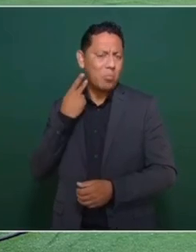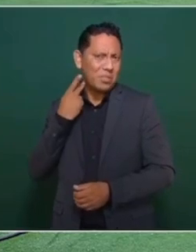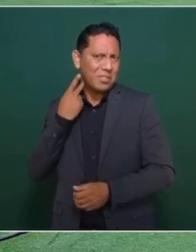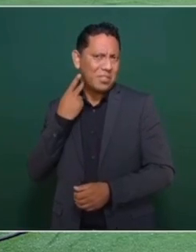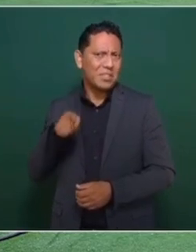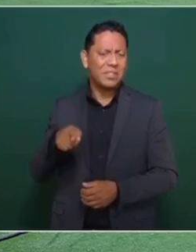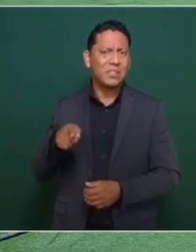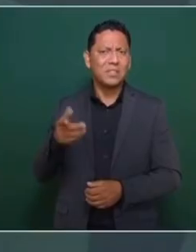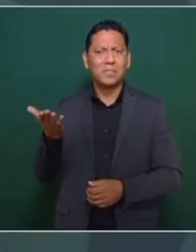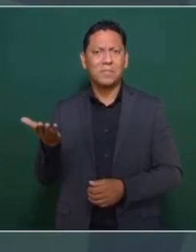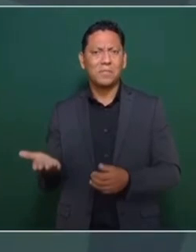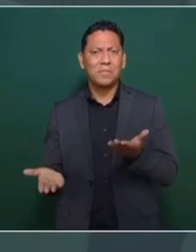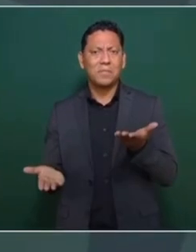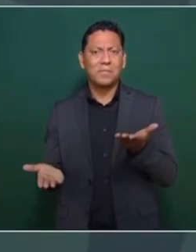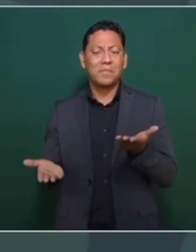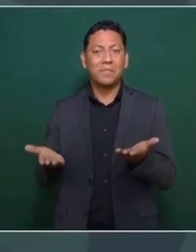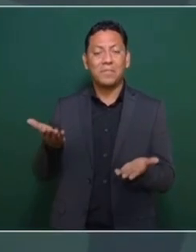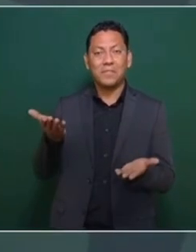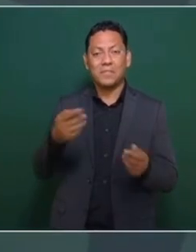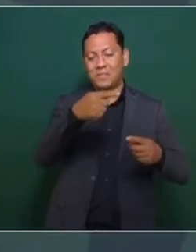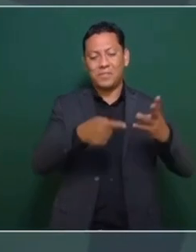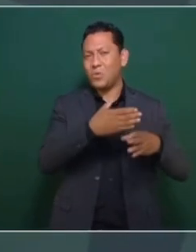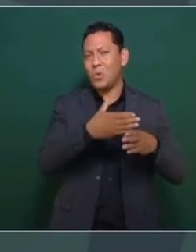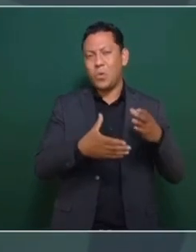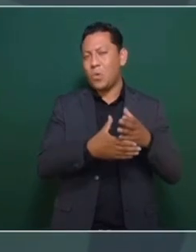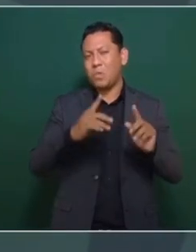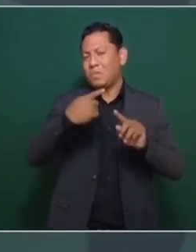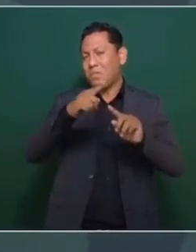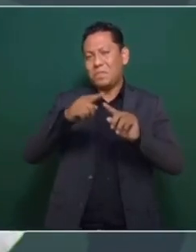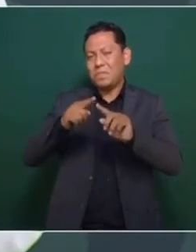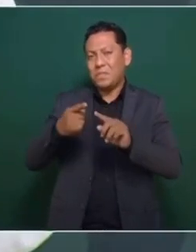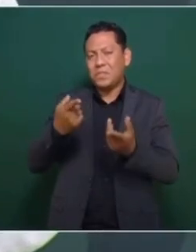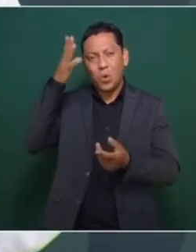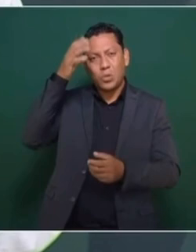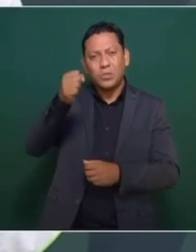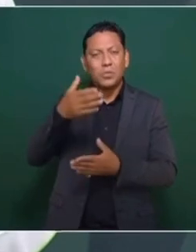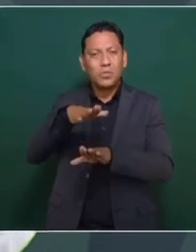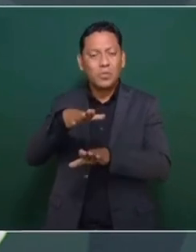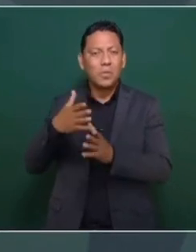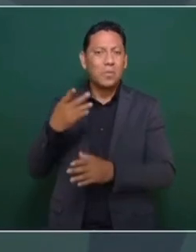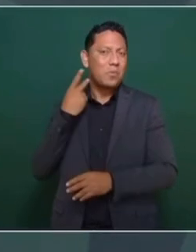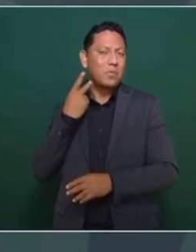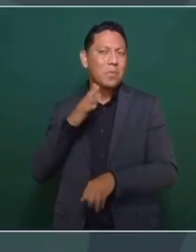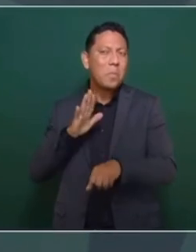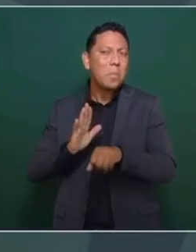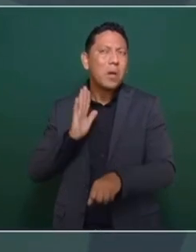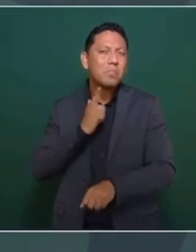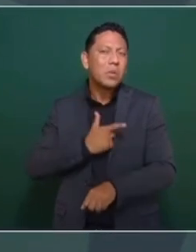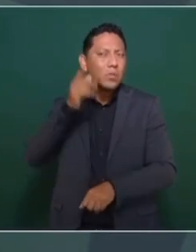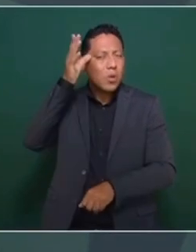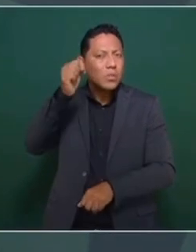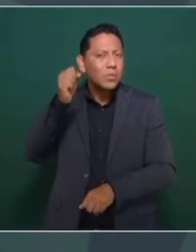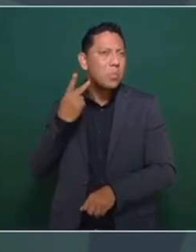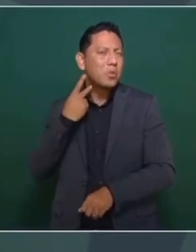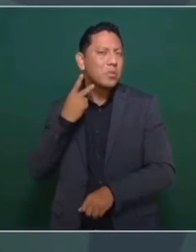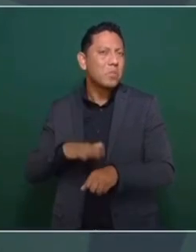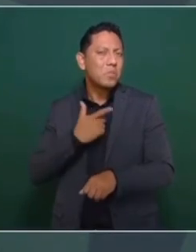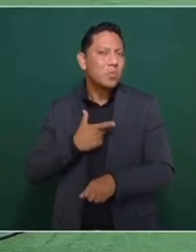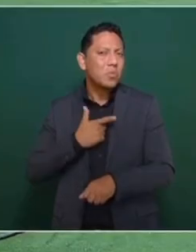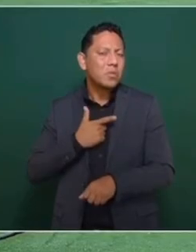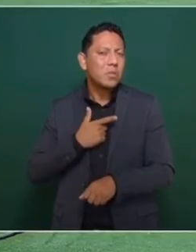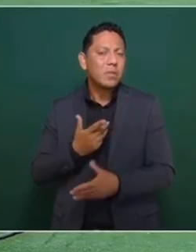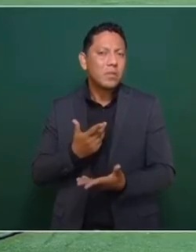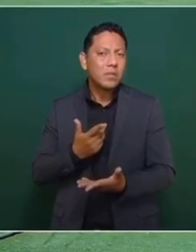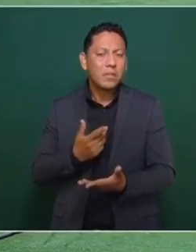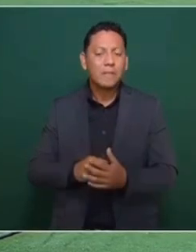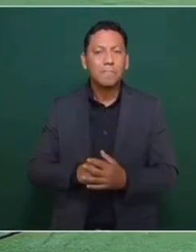es el equilibrio, entre otras cosas, tantas definiciones de políticas que hay. Ya he dicho que la que más me gusta es